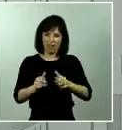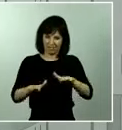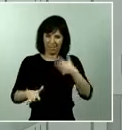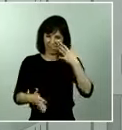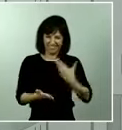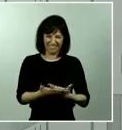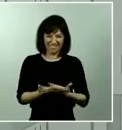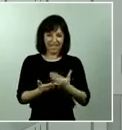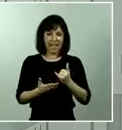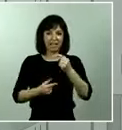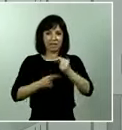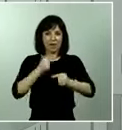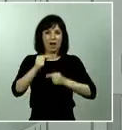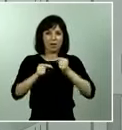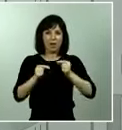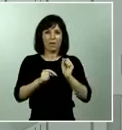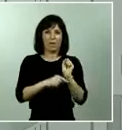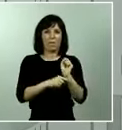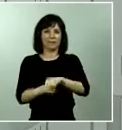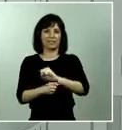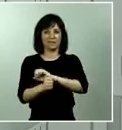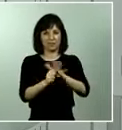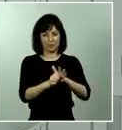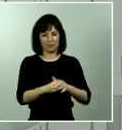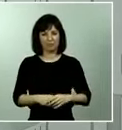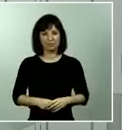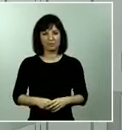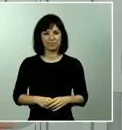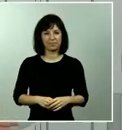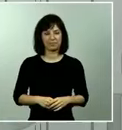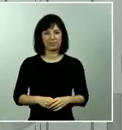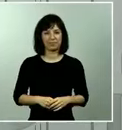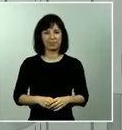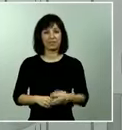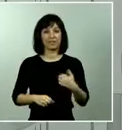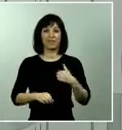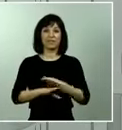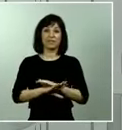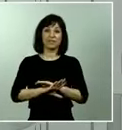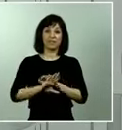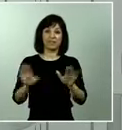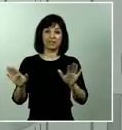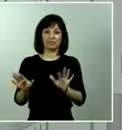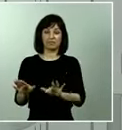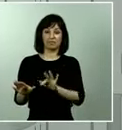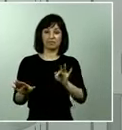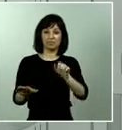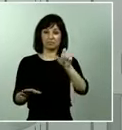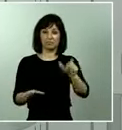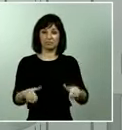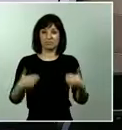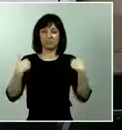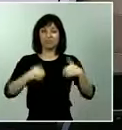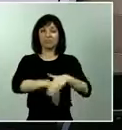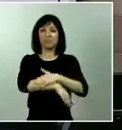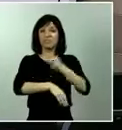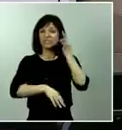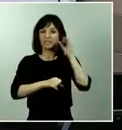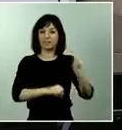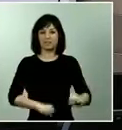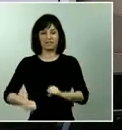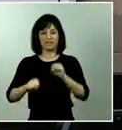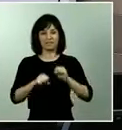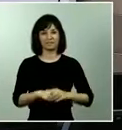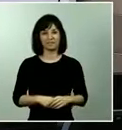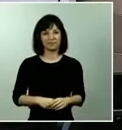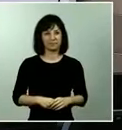COVID-19. Doy paso a la autoridad delegada competente y a la ministra de Defensa. Muchas gracias,